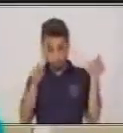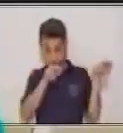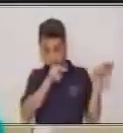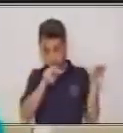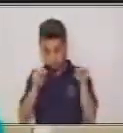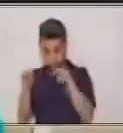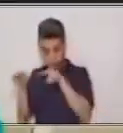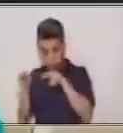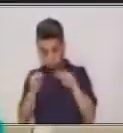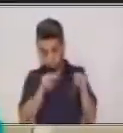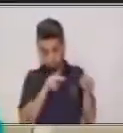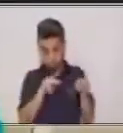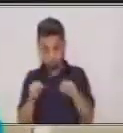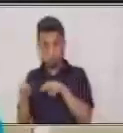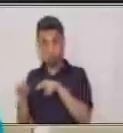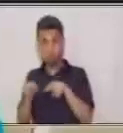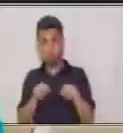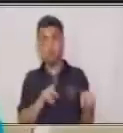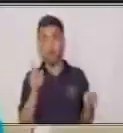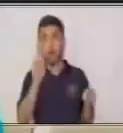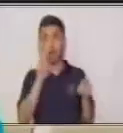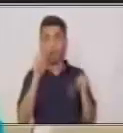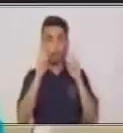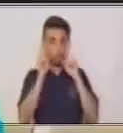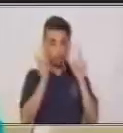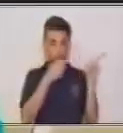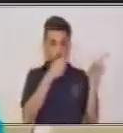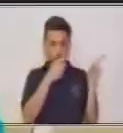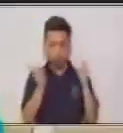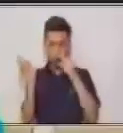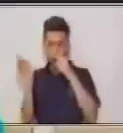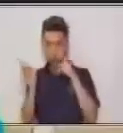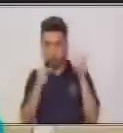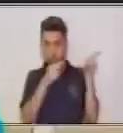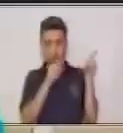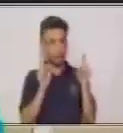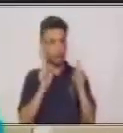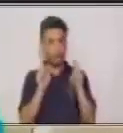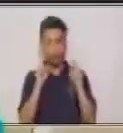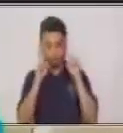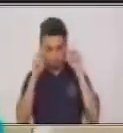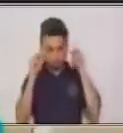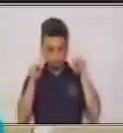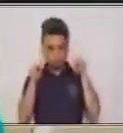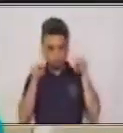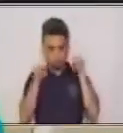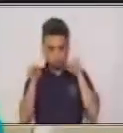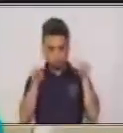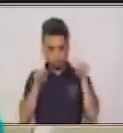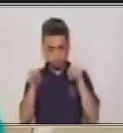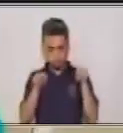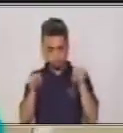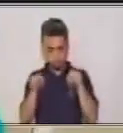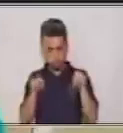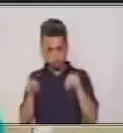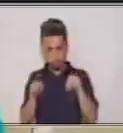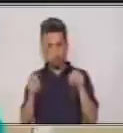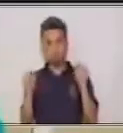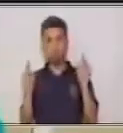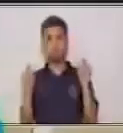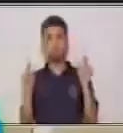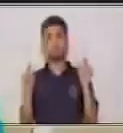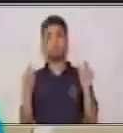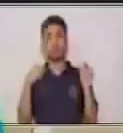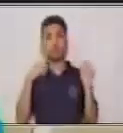estamos llevando y no estamos moviendo nuestros ojos hacia ninguna dirección, entonces es más práctico que nosotros podamos leer